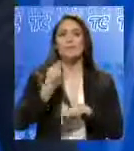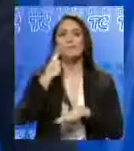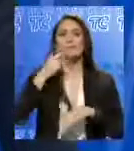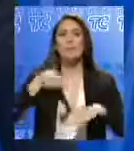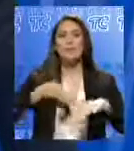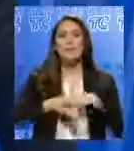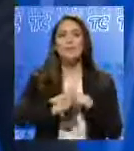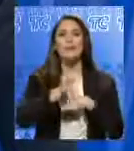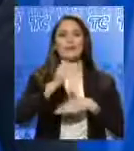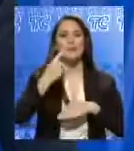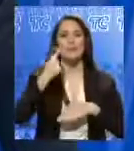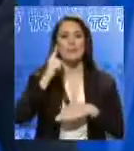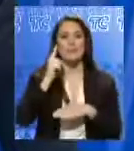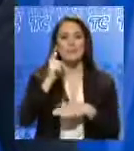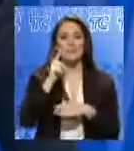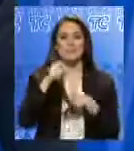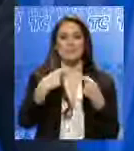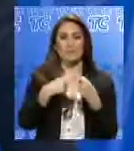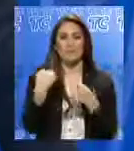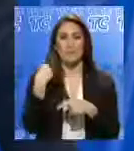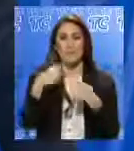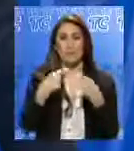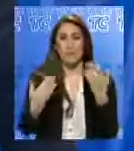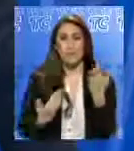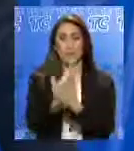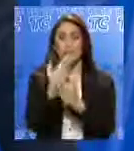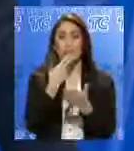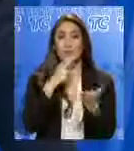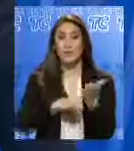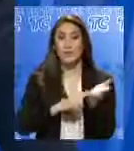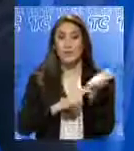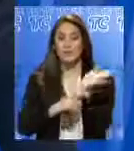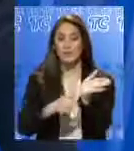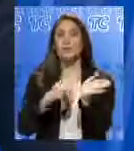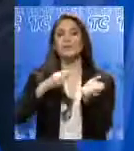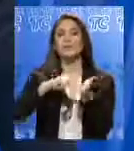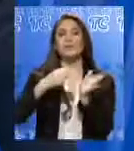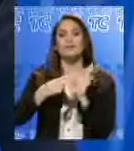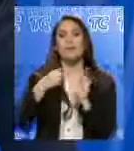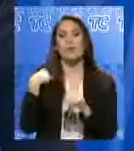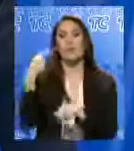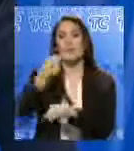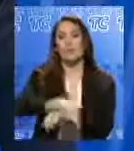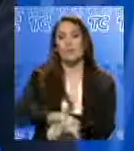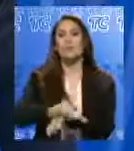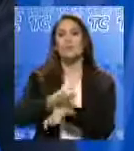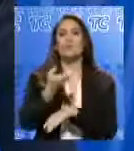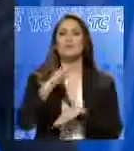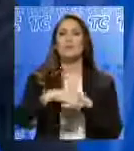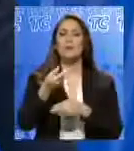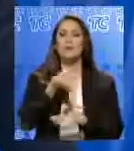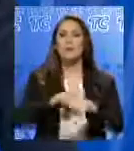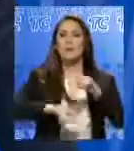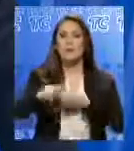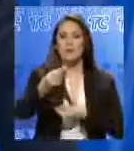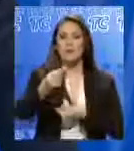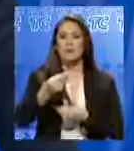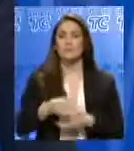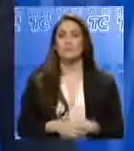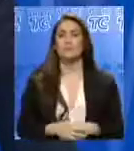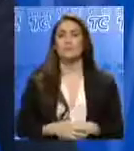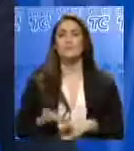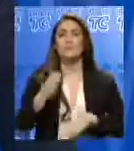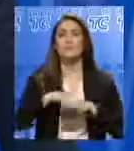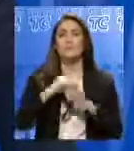para el comercio exterior. A través de este decreto, los exportadores podrán optar por un procedimiento simplificado de devolución condicionada de